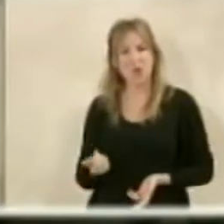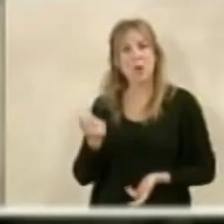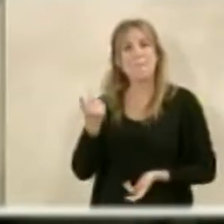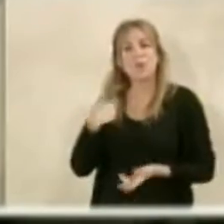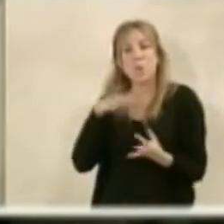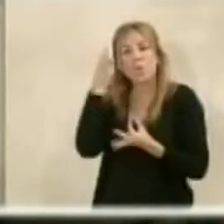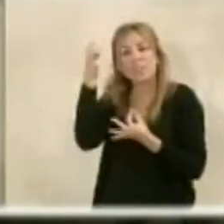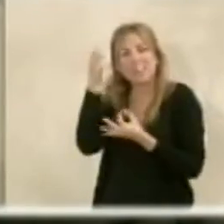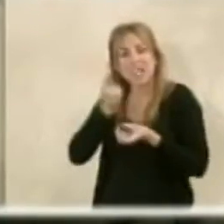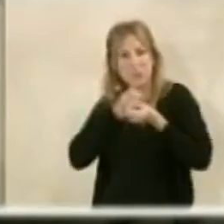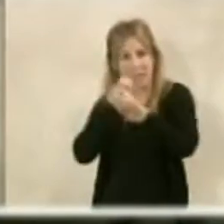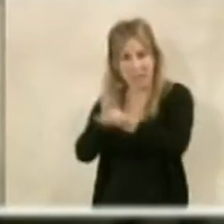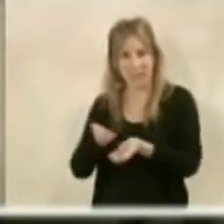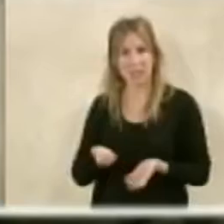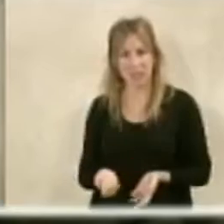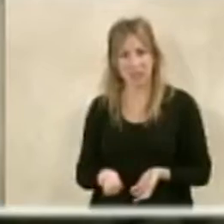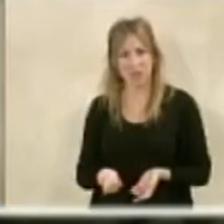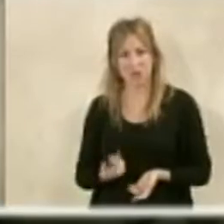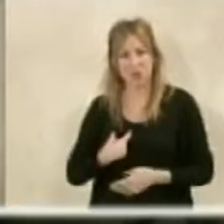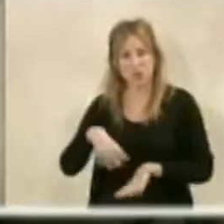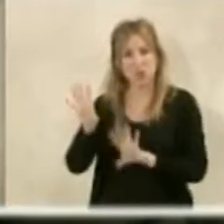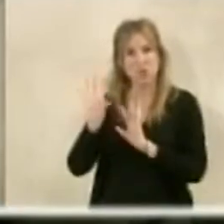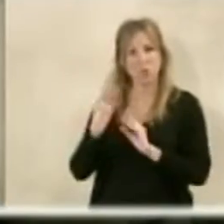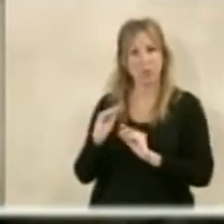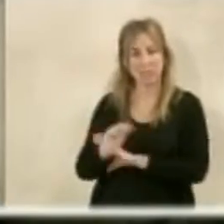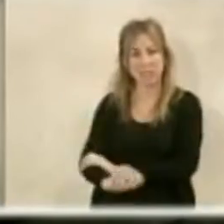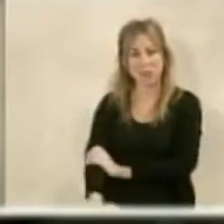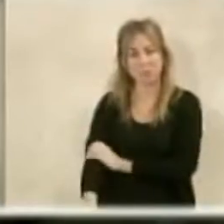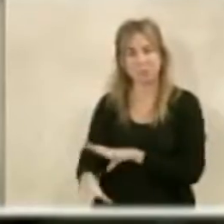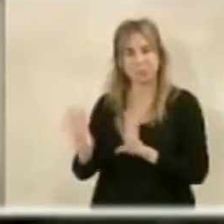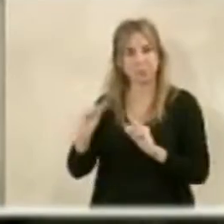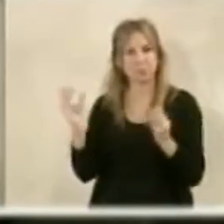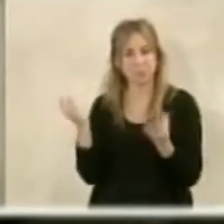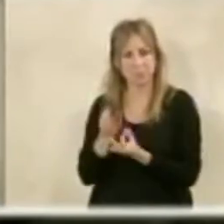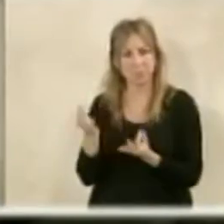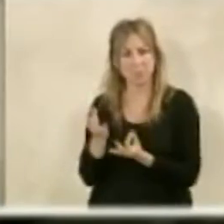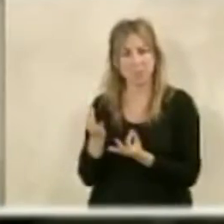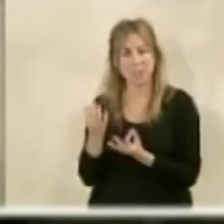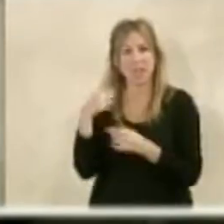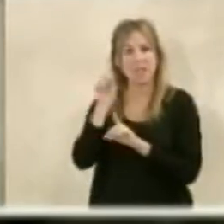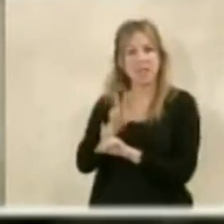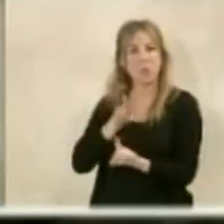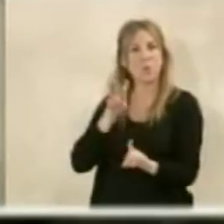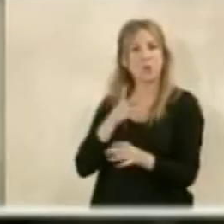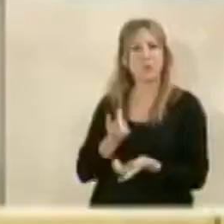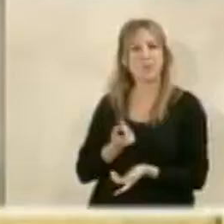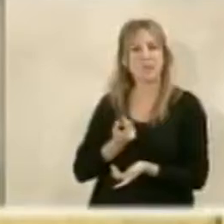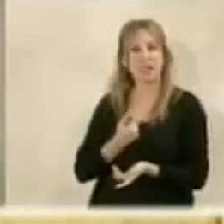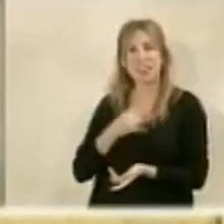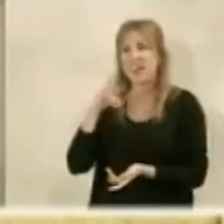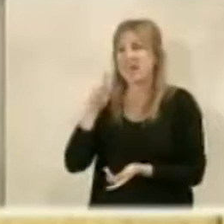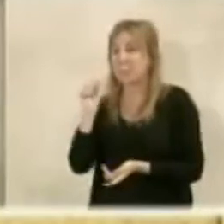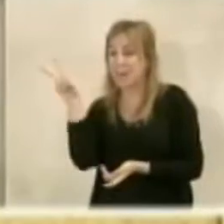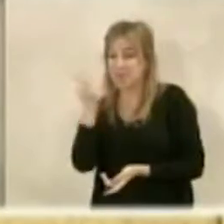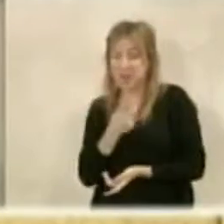apreciación. Mire usted, yo entiendo la capitalidad, o nuestro grupo entiende la capitalidad, no desde el punto de vista que venga el IKEA o